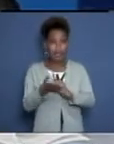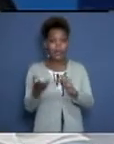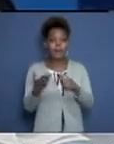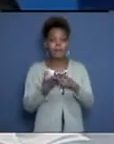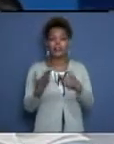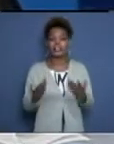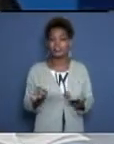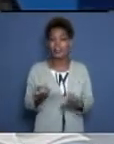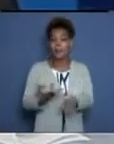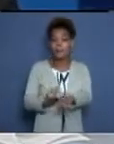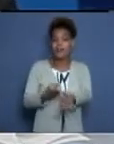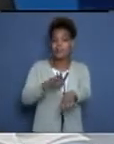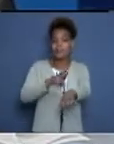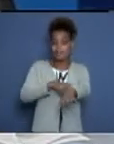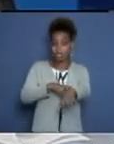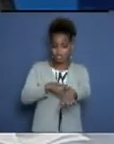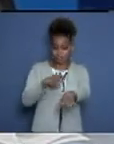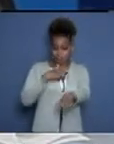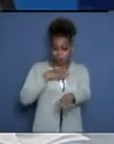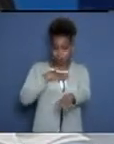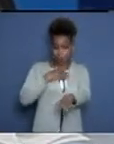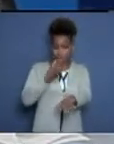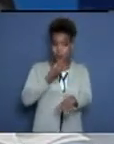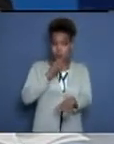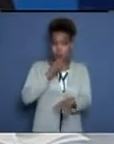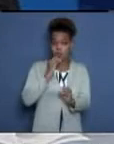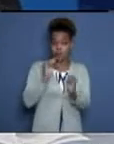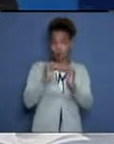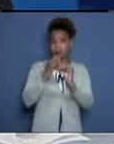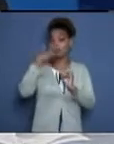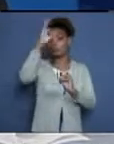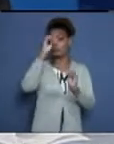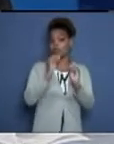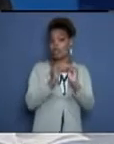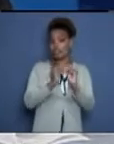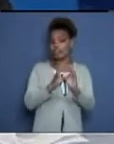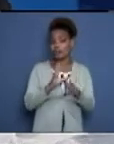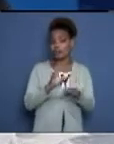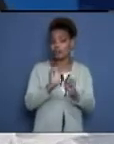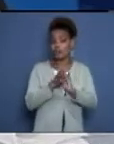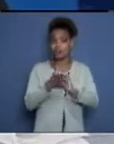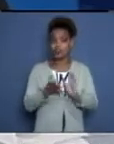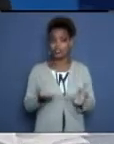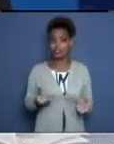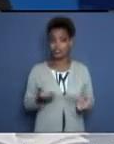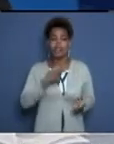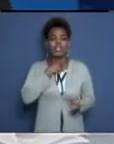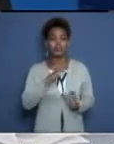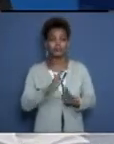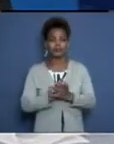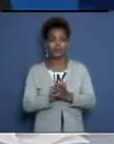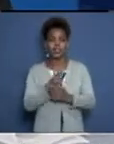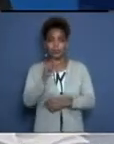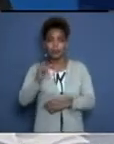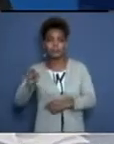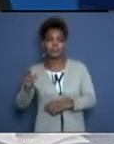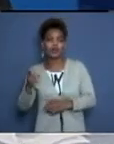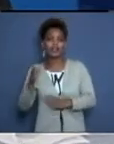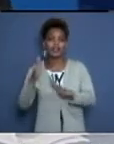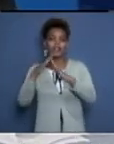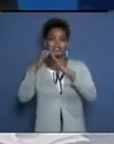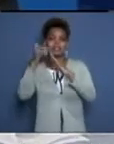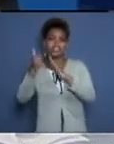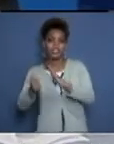nuestros familiares y nosotros mismos nos contagiemos en el futuro. O sea, estos trabajadores que están en su casa bajo el